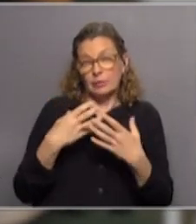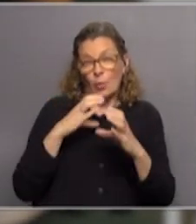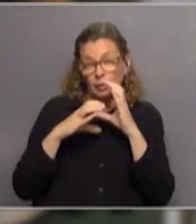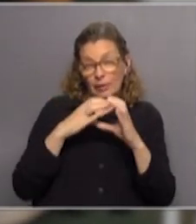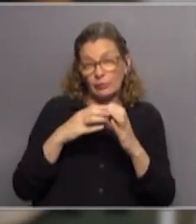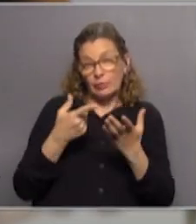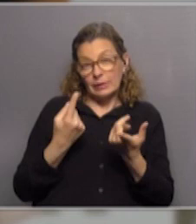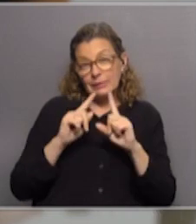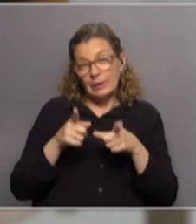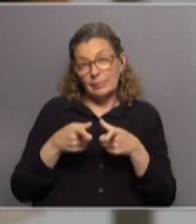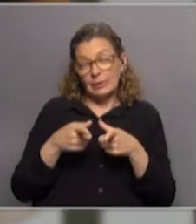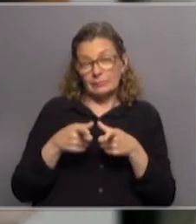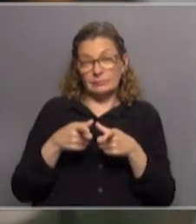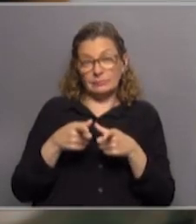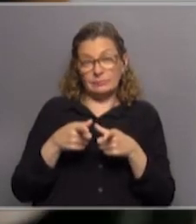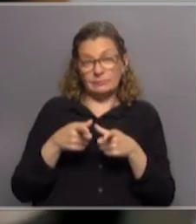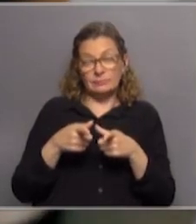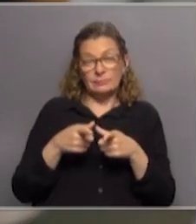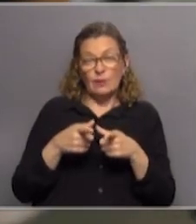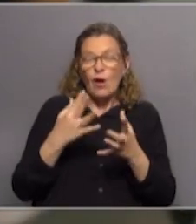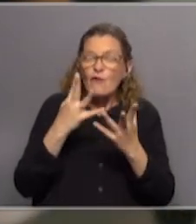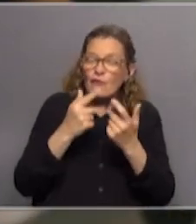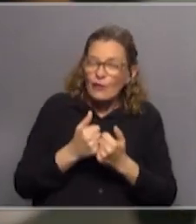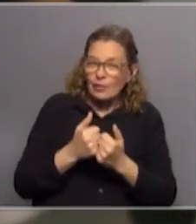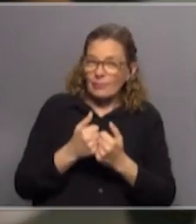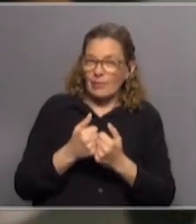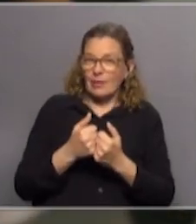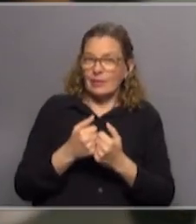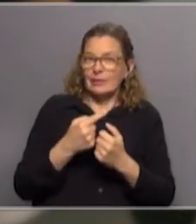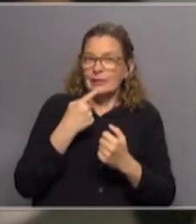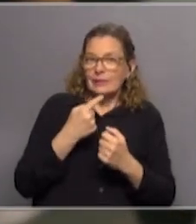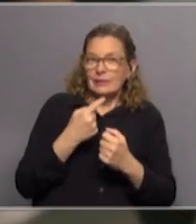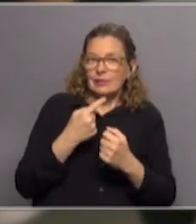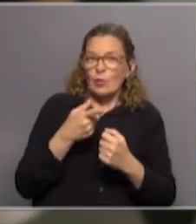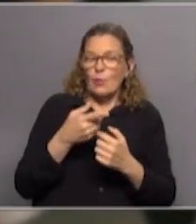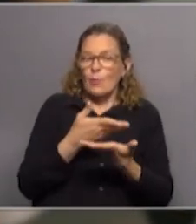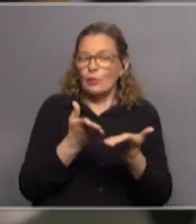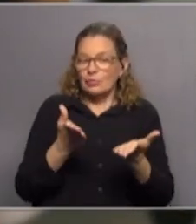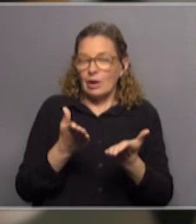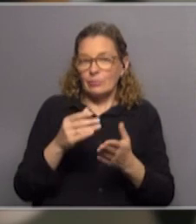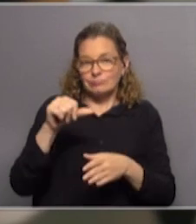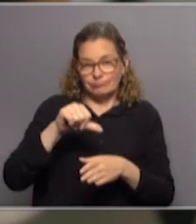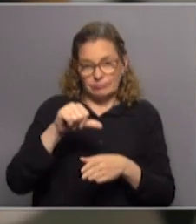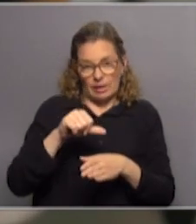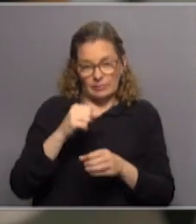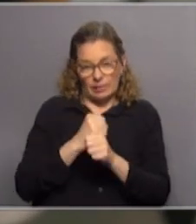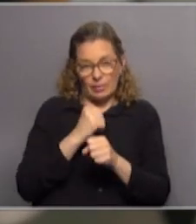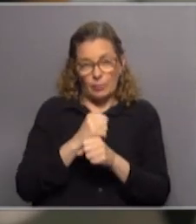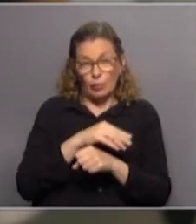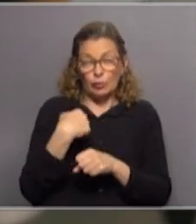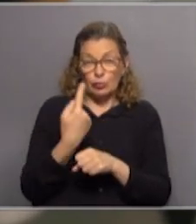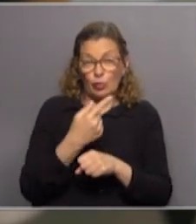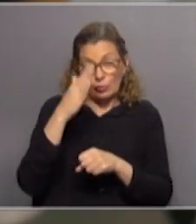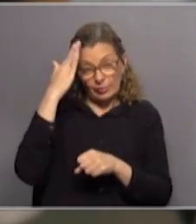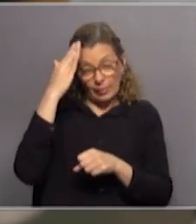y sobre todo unos mecanismos de contralor, si se quiere, que se mostraron inefectivos. Como todos saben,